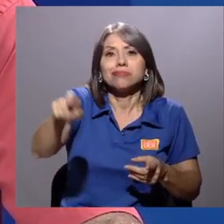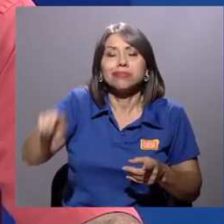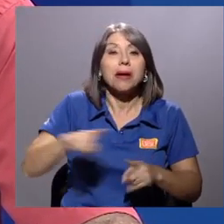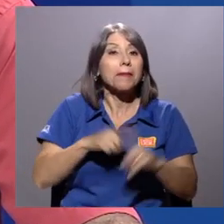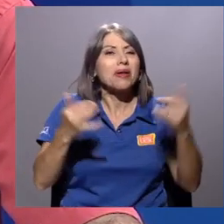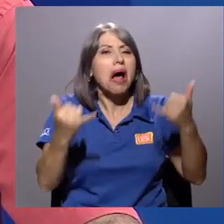lo que queremos observar es que hay más allá de ese viaje.